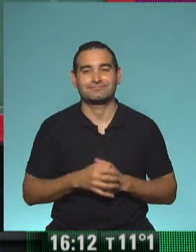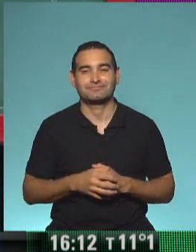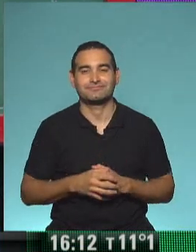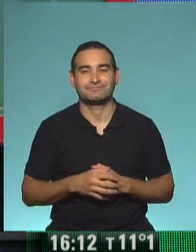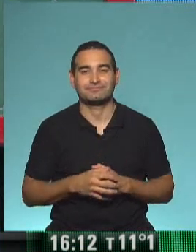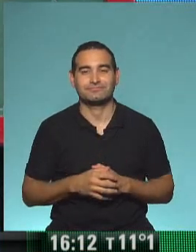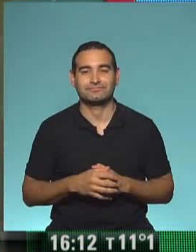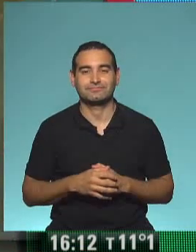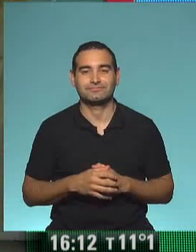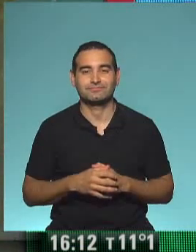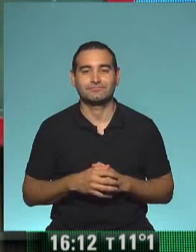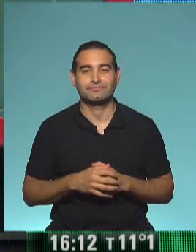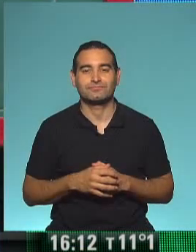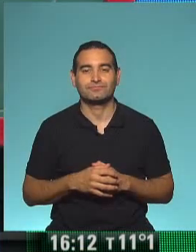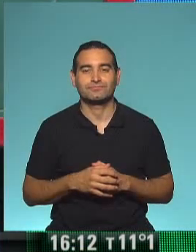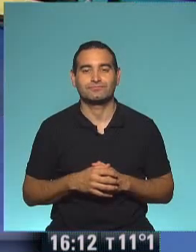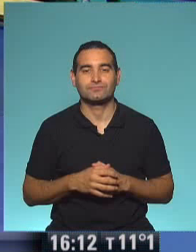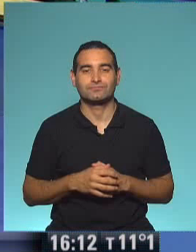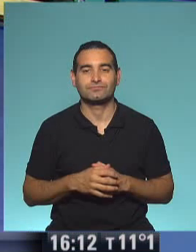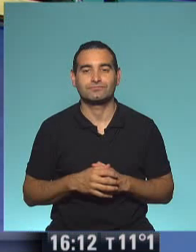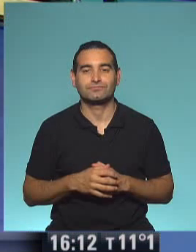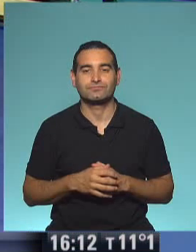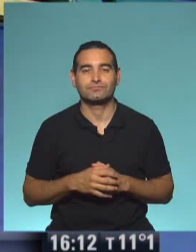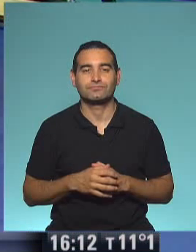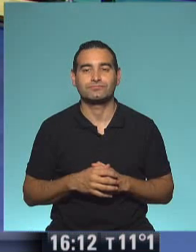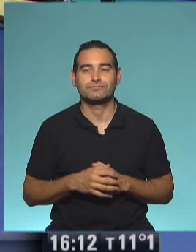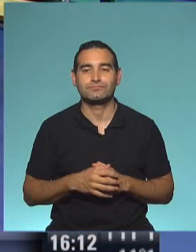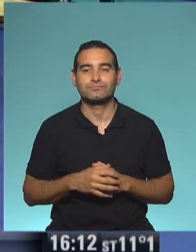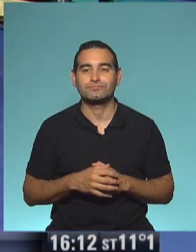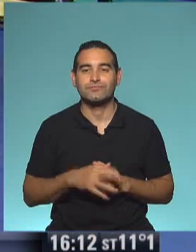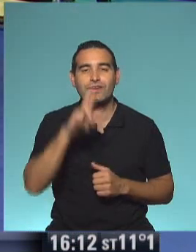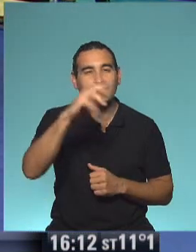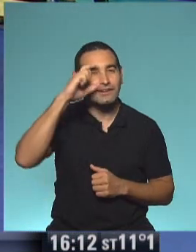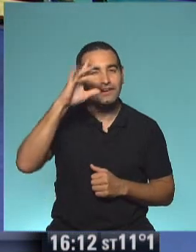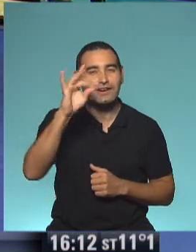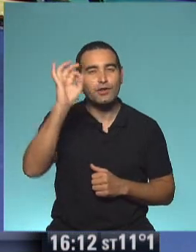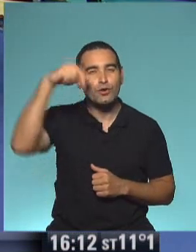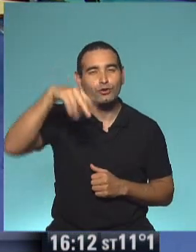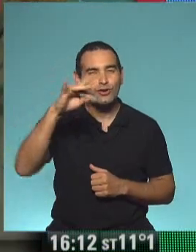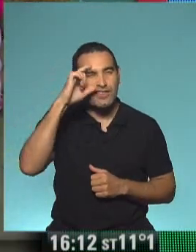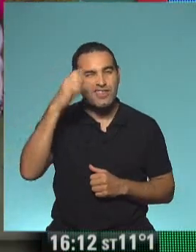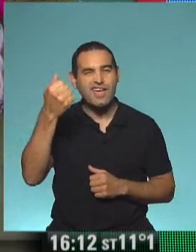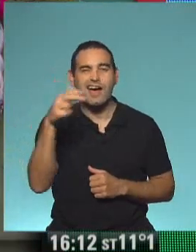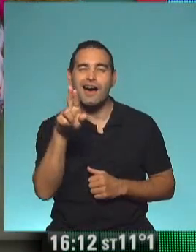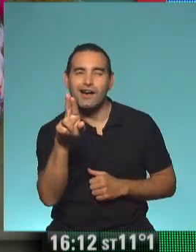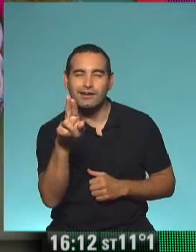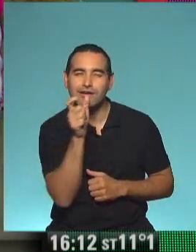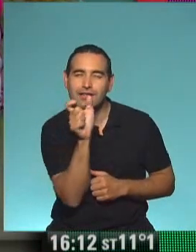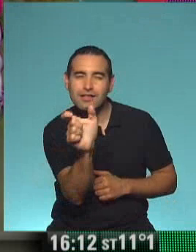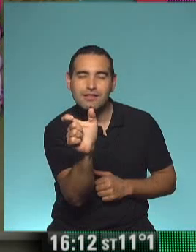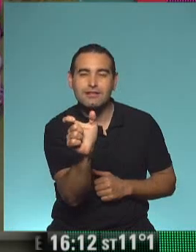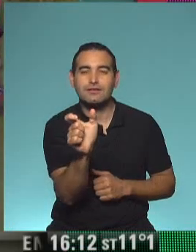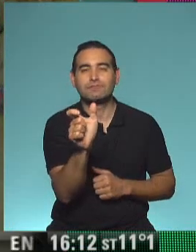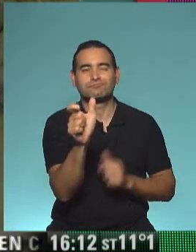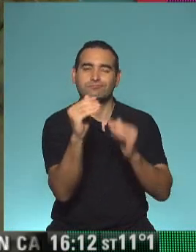Redondear. Ah, redondear. Ahí está. Redondear. redondo. Redondear a...